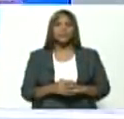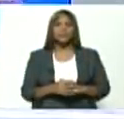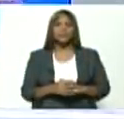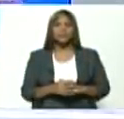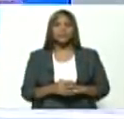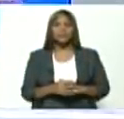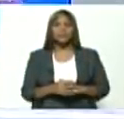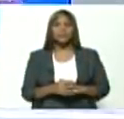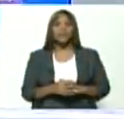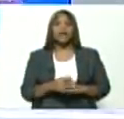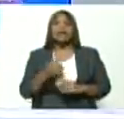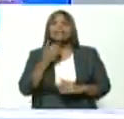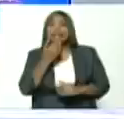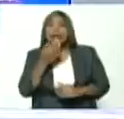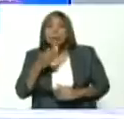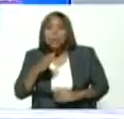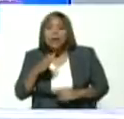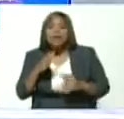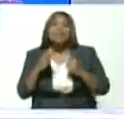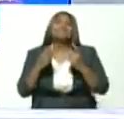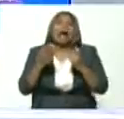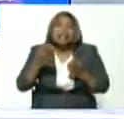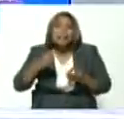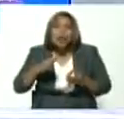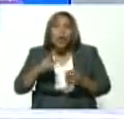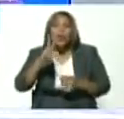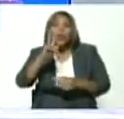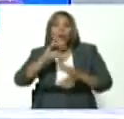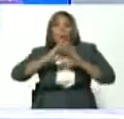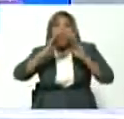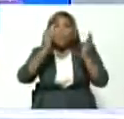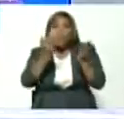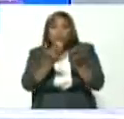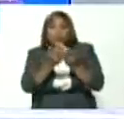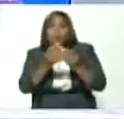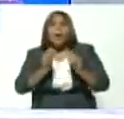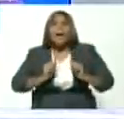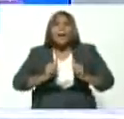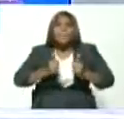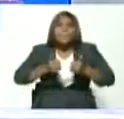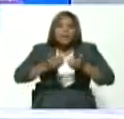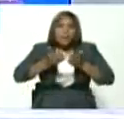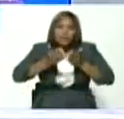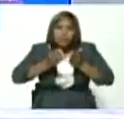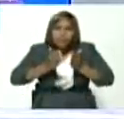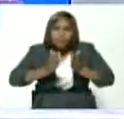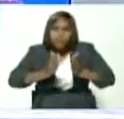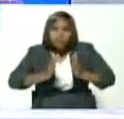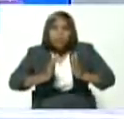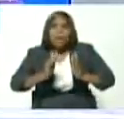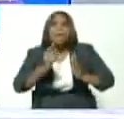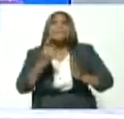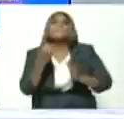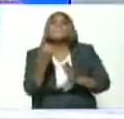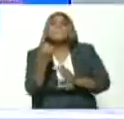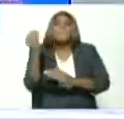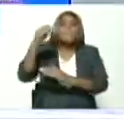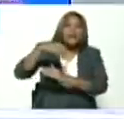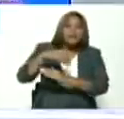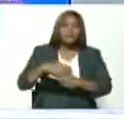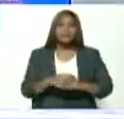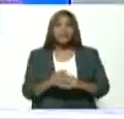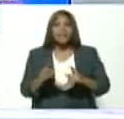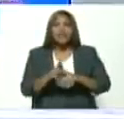pero no termina de morir, y el nuevo mundo va naciendo pero no termina de nacer, hay como una etapa de